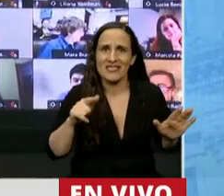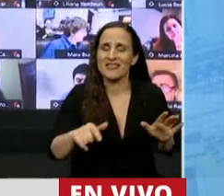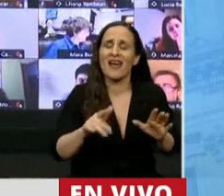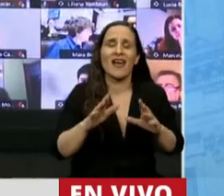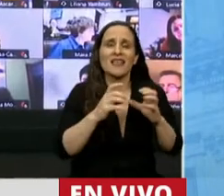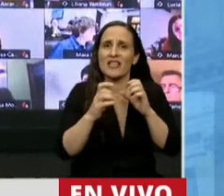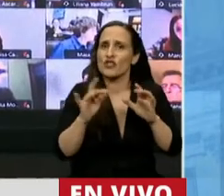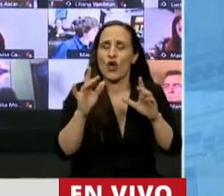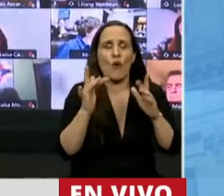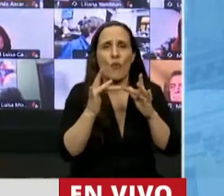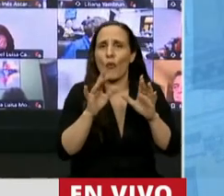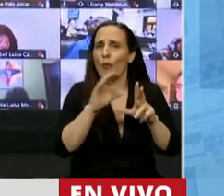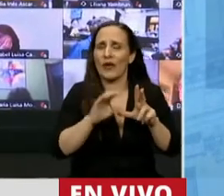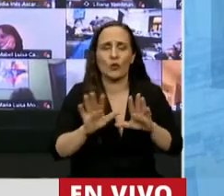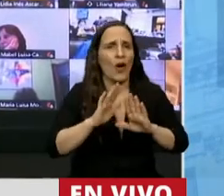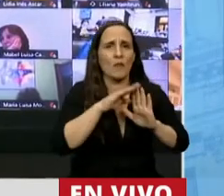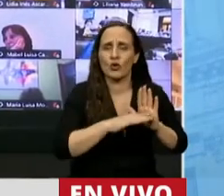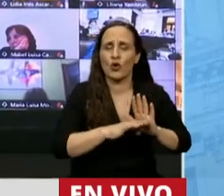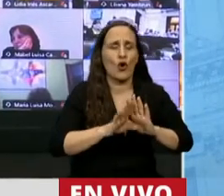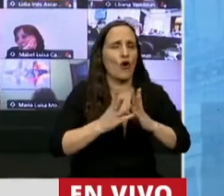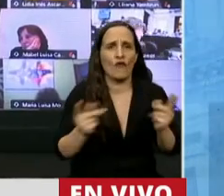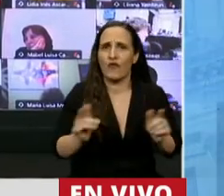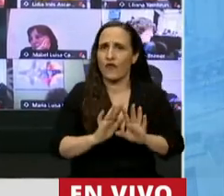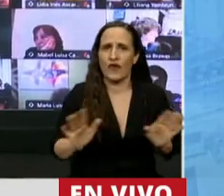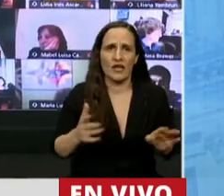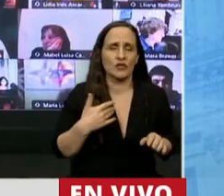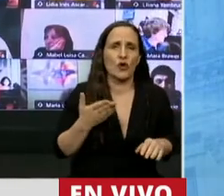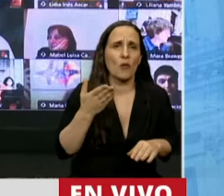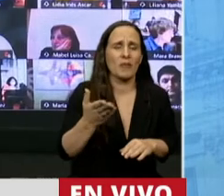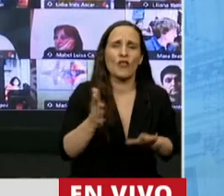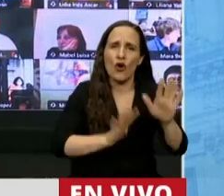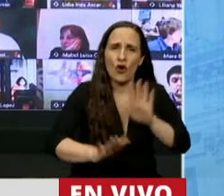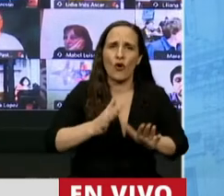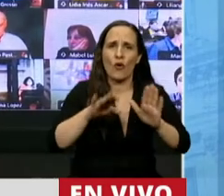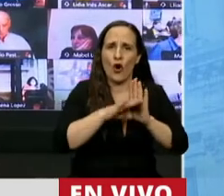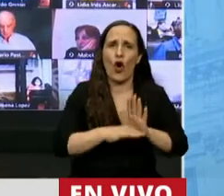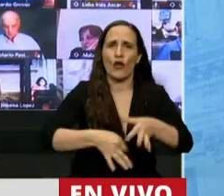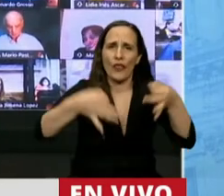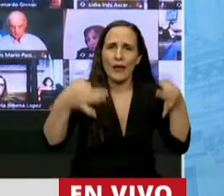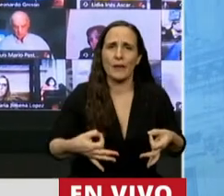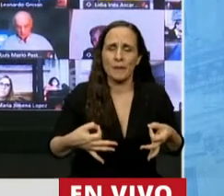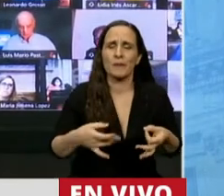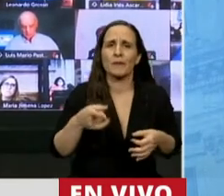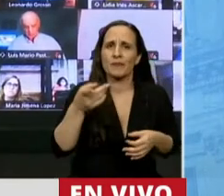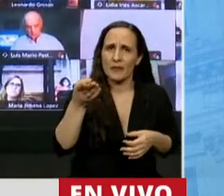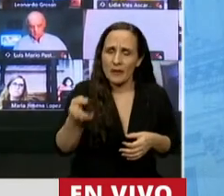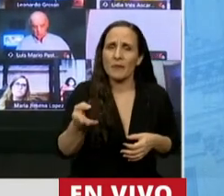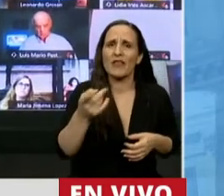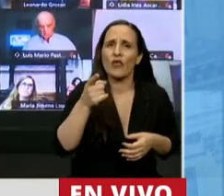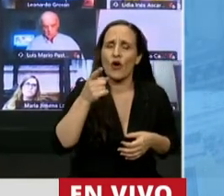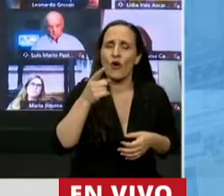virtuales. El protocolo se cayó. Yo reitero, es una moción de orden. Le pido, señor Presidente, que